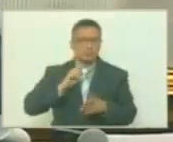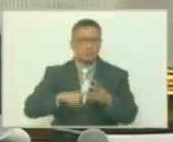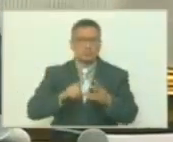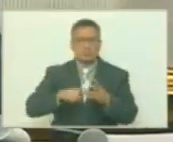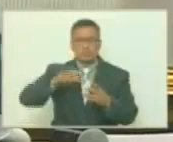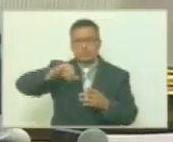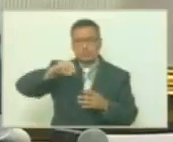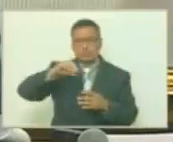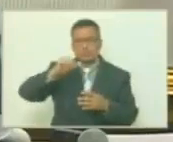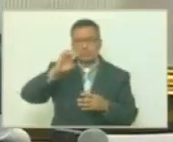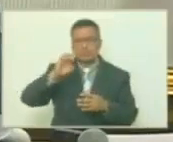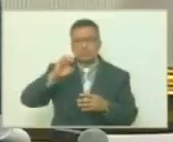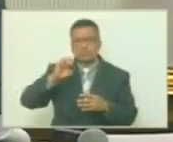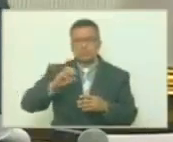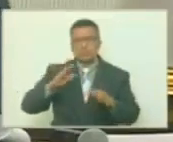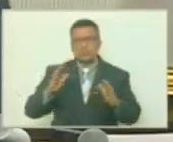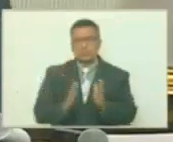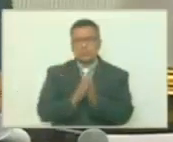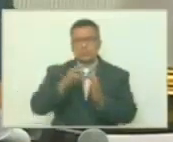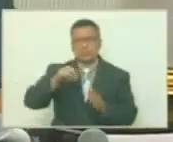José de San Martín